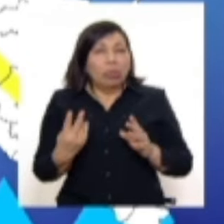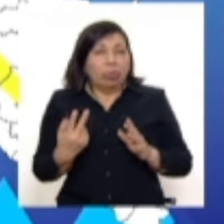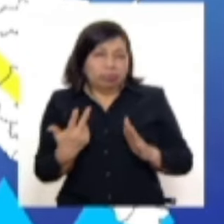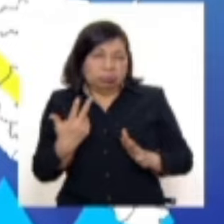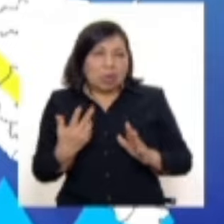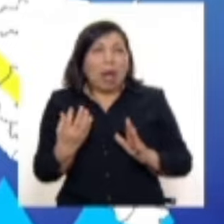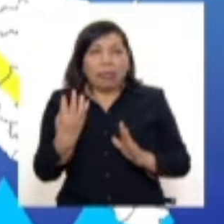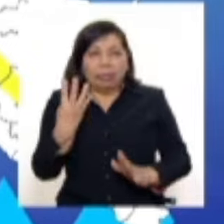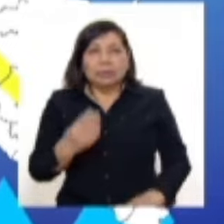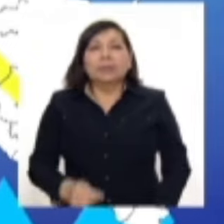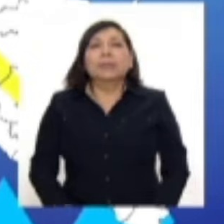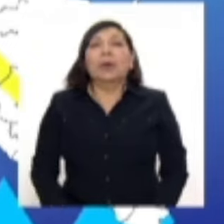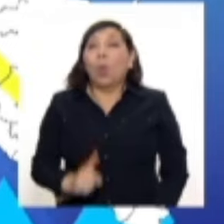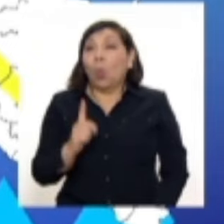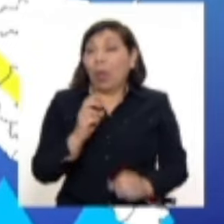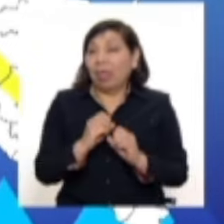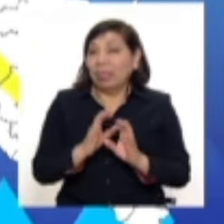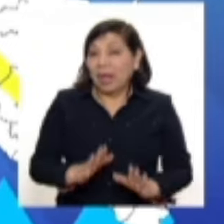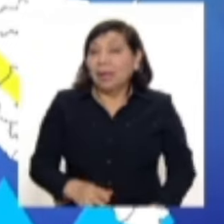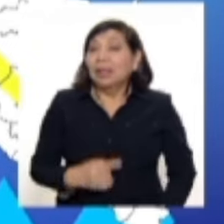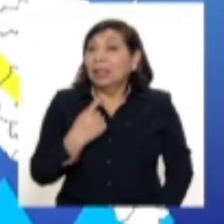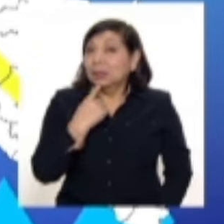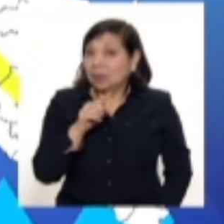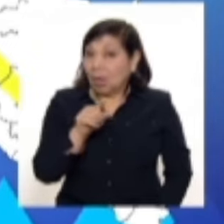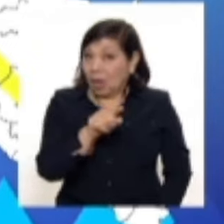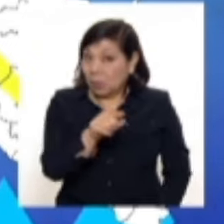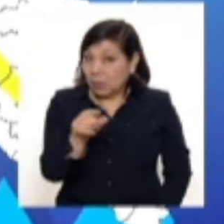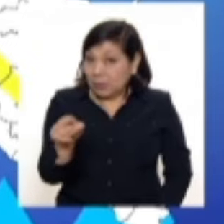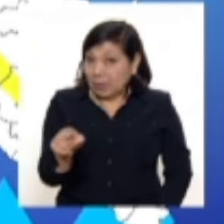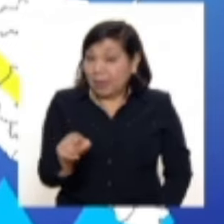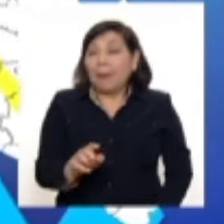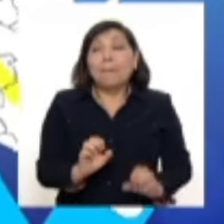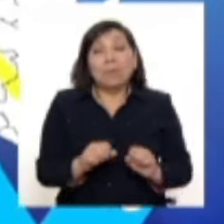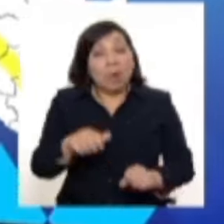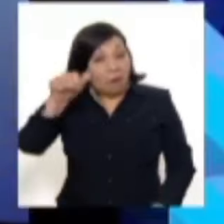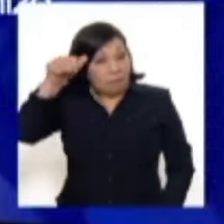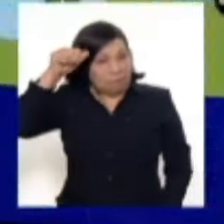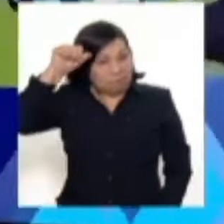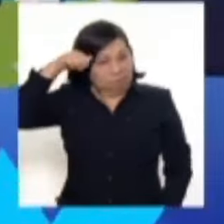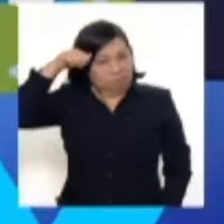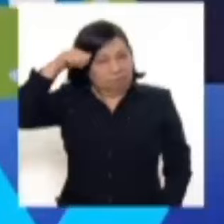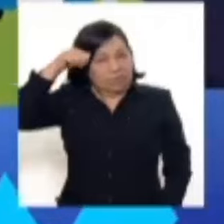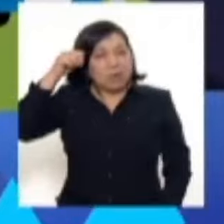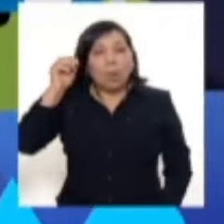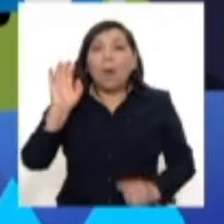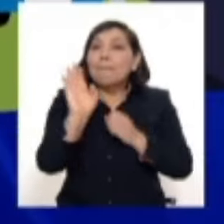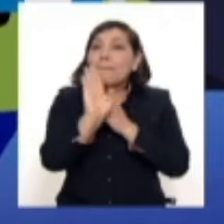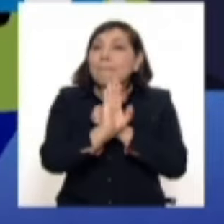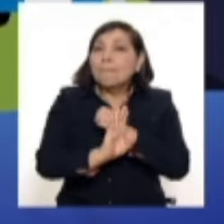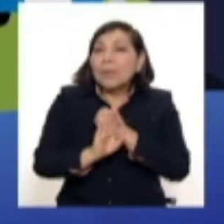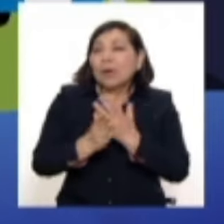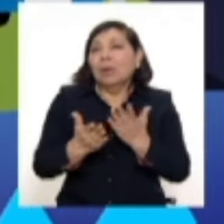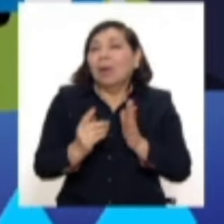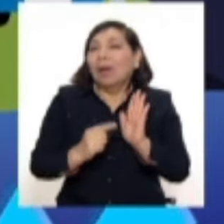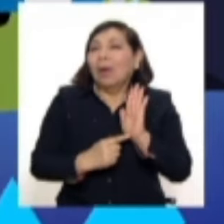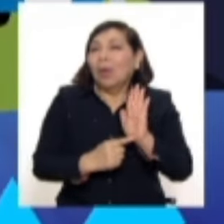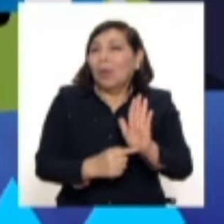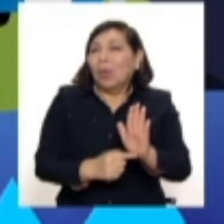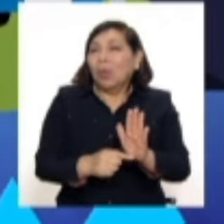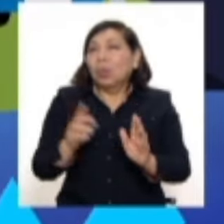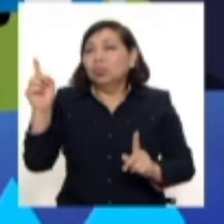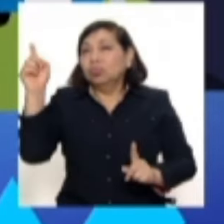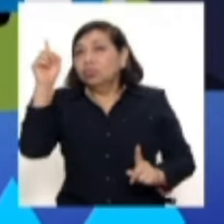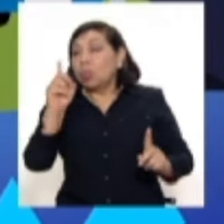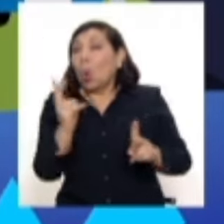14 milímetros por día. Las recomendaciones ante este aviso recuerda protegerte, no exponerse a